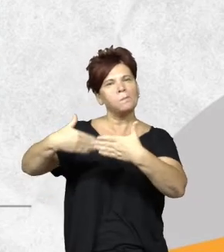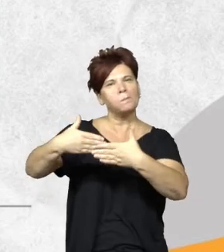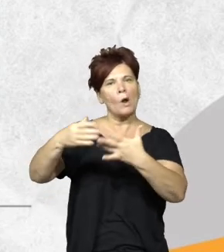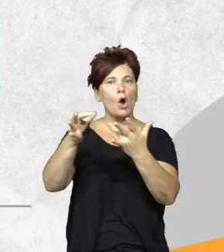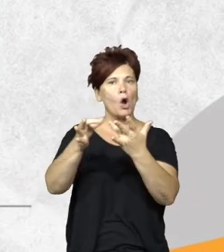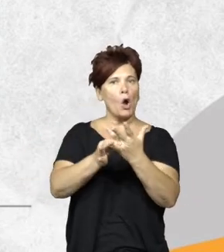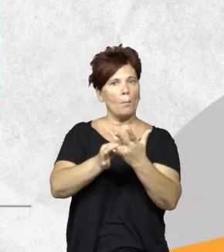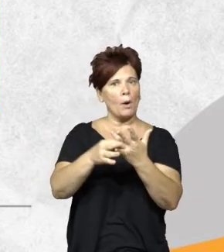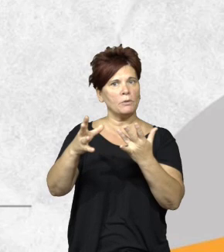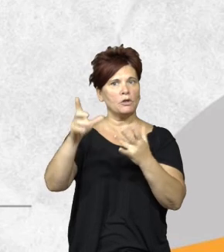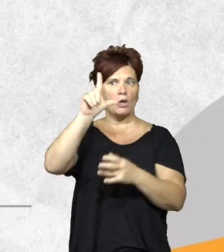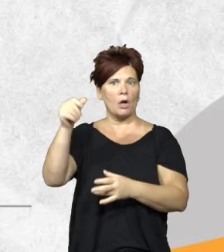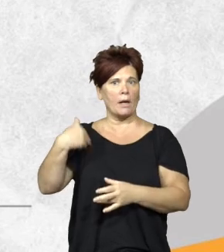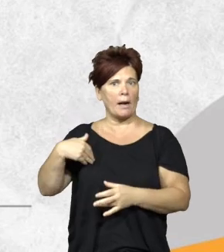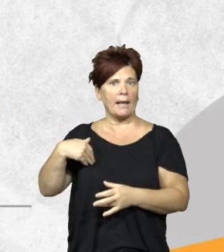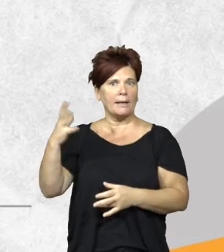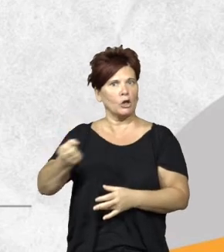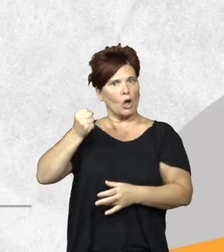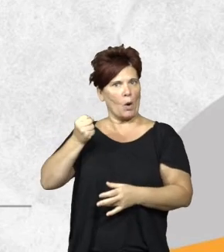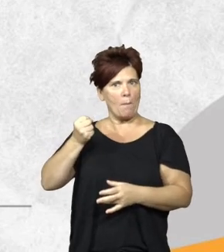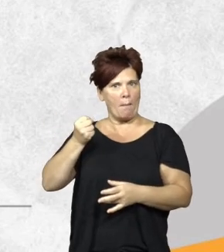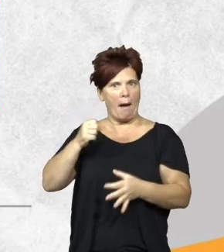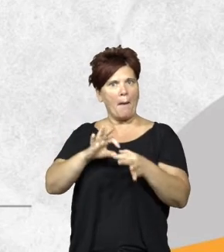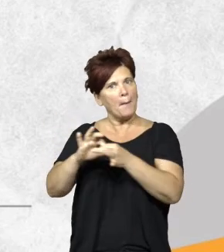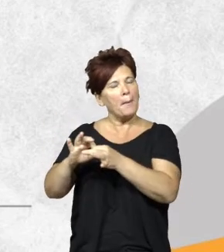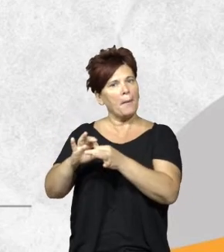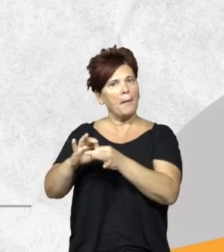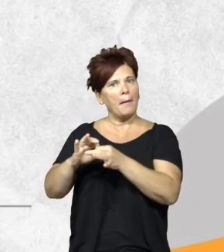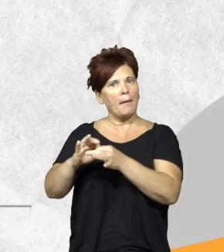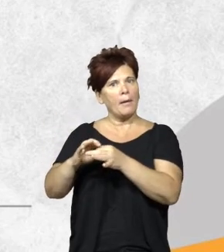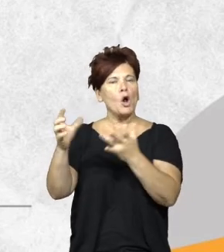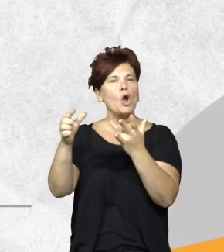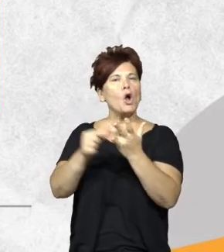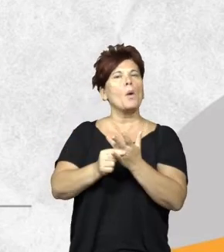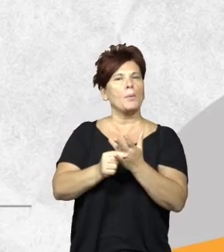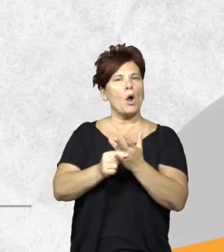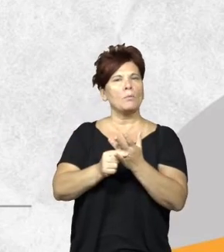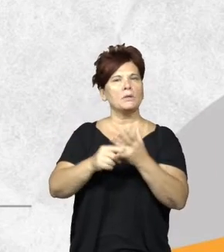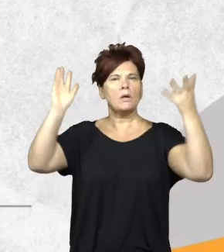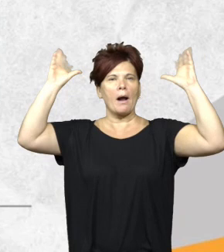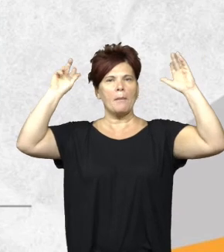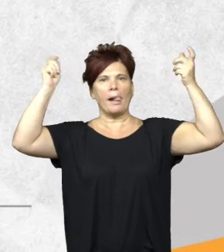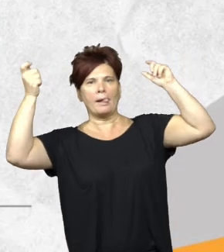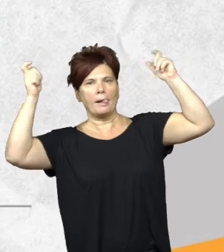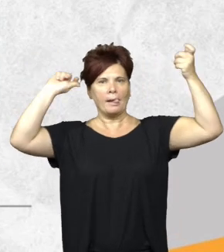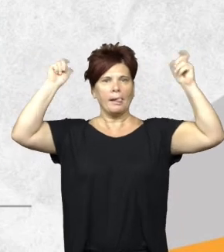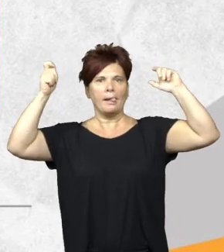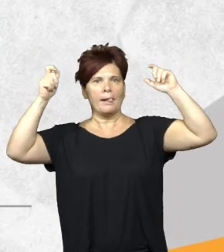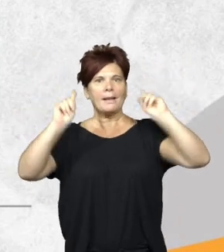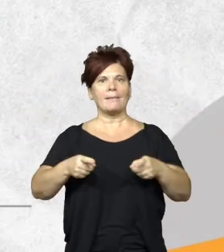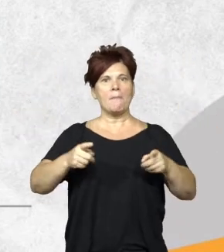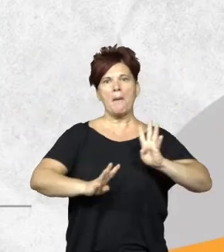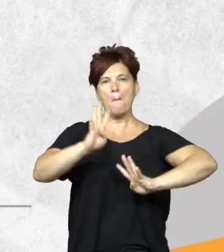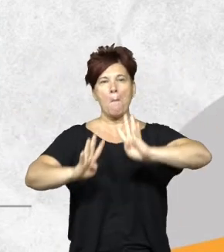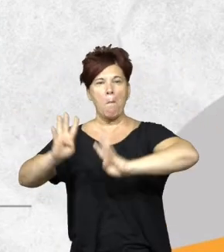los compromisos asumidos por el país en lo que concierne a los compromisos de cambio climático y bosques y así